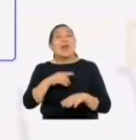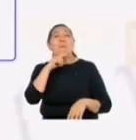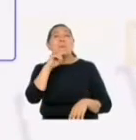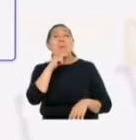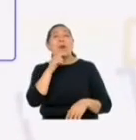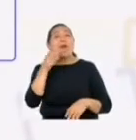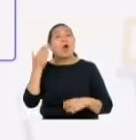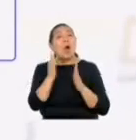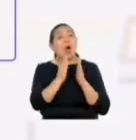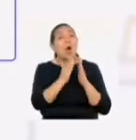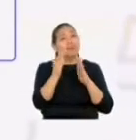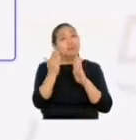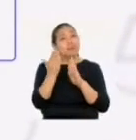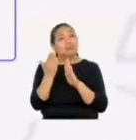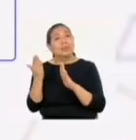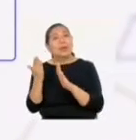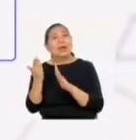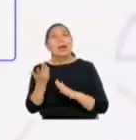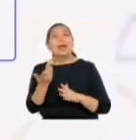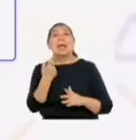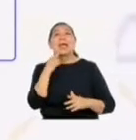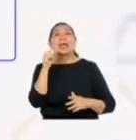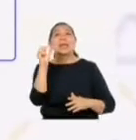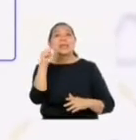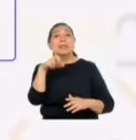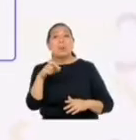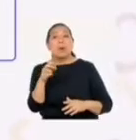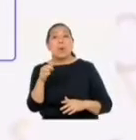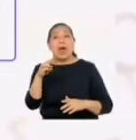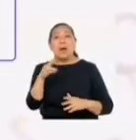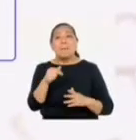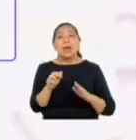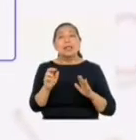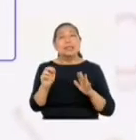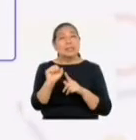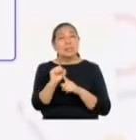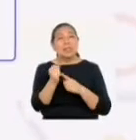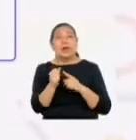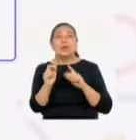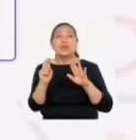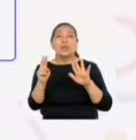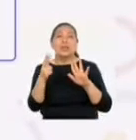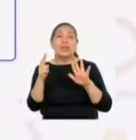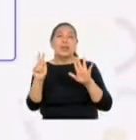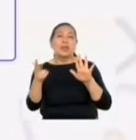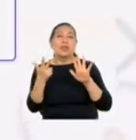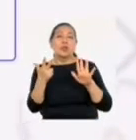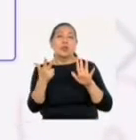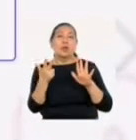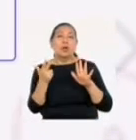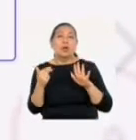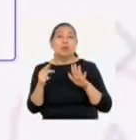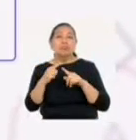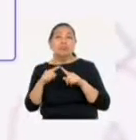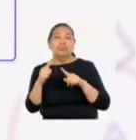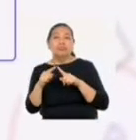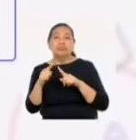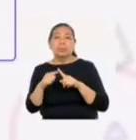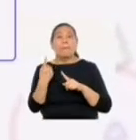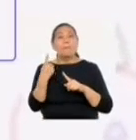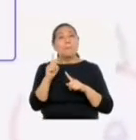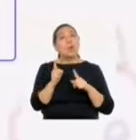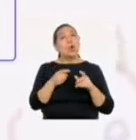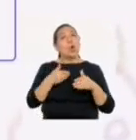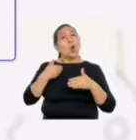trato a la mujer en el orden colonial hispanoamericano entre los siglos XVII y XVIII, distinguiendo entre las